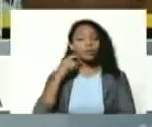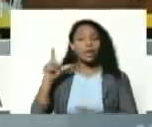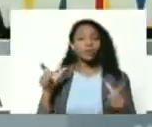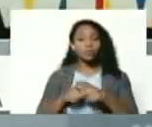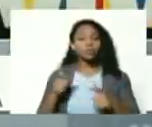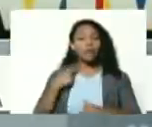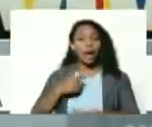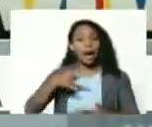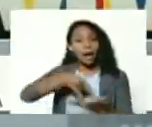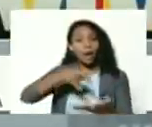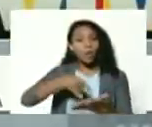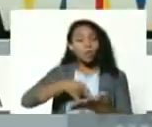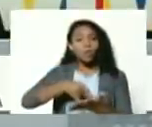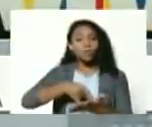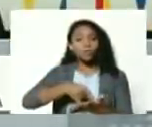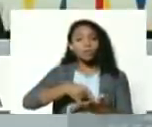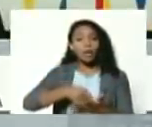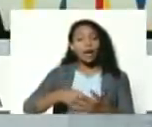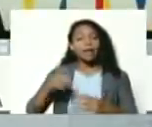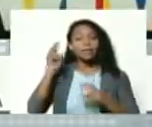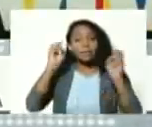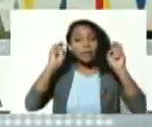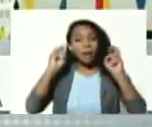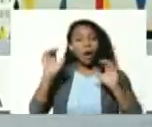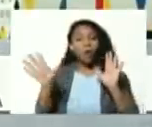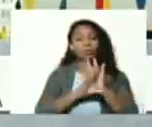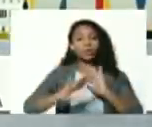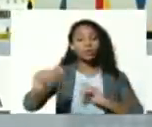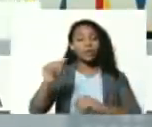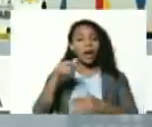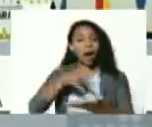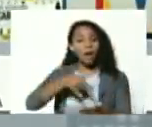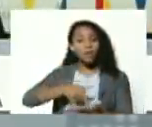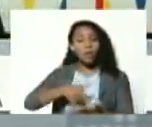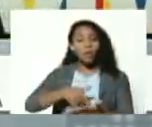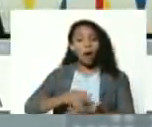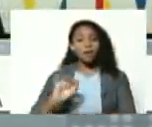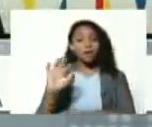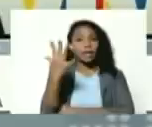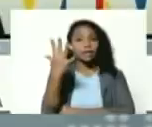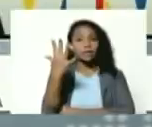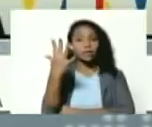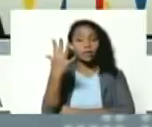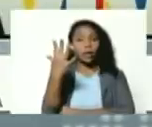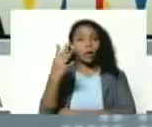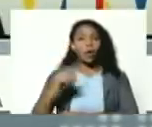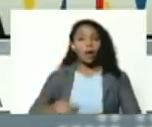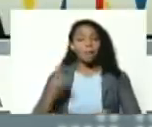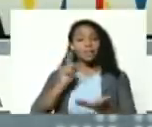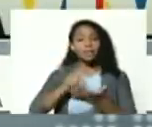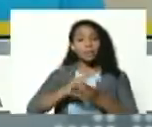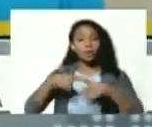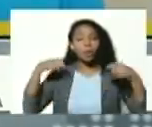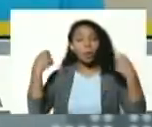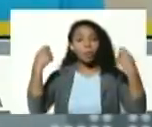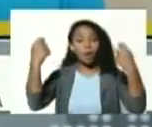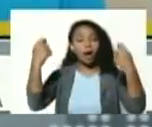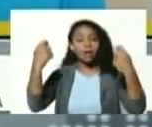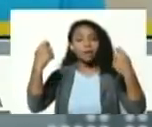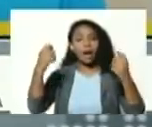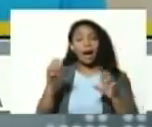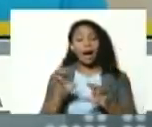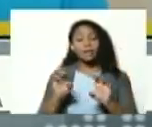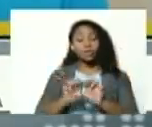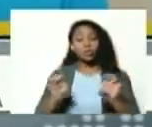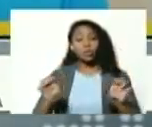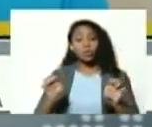carabobo desde la el congreso constituyente a carabobo el quinto la participación popular estudio de la